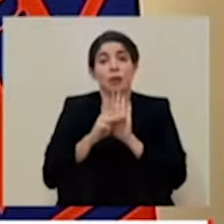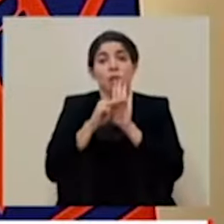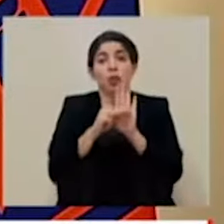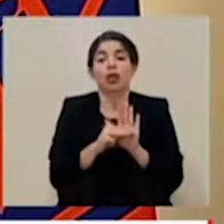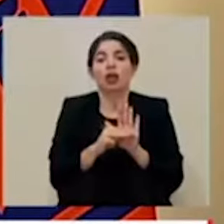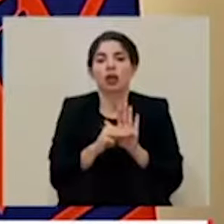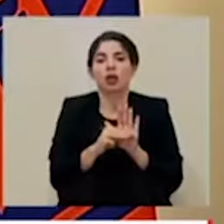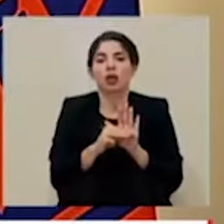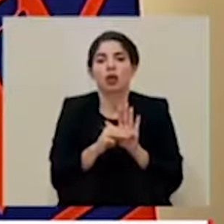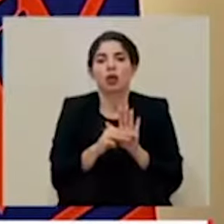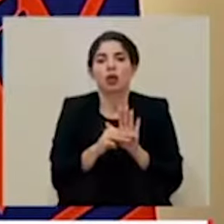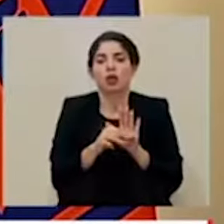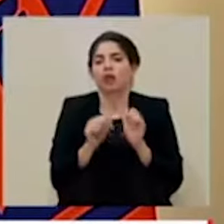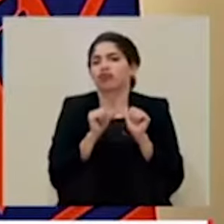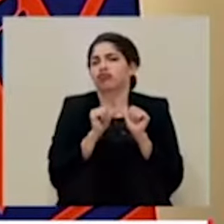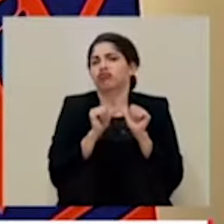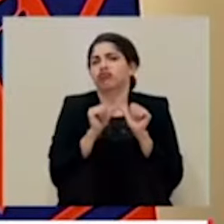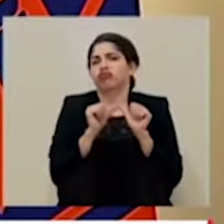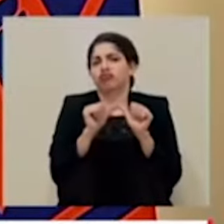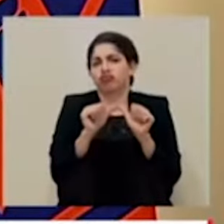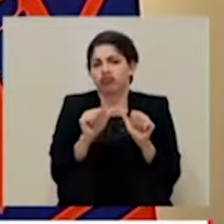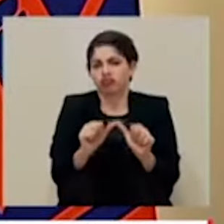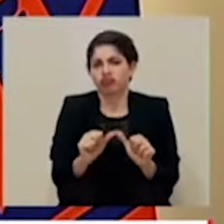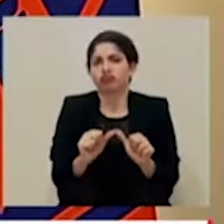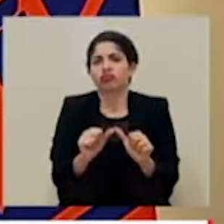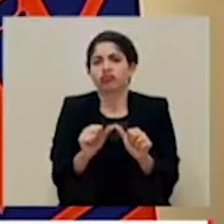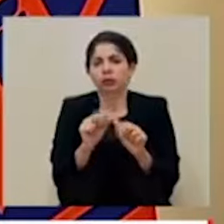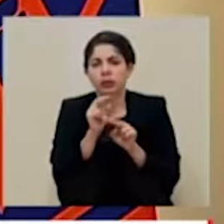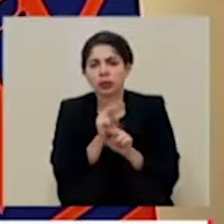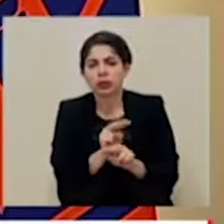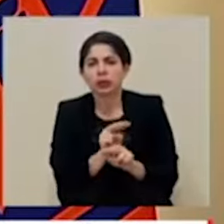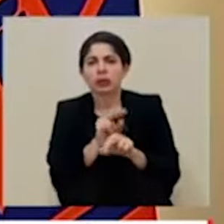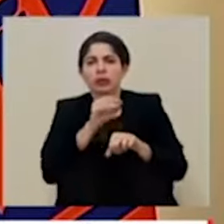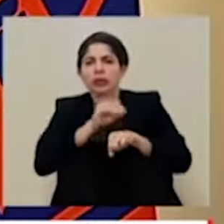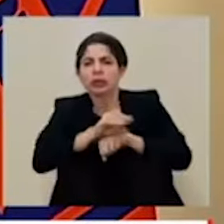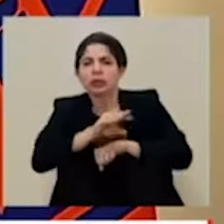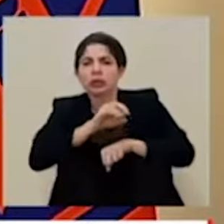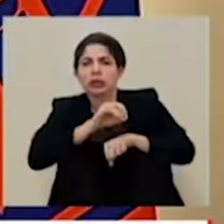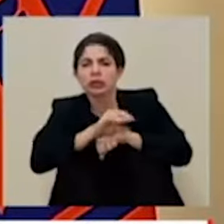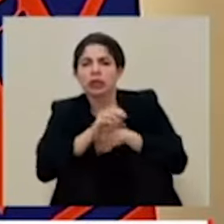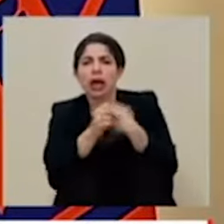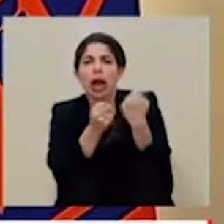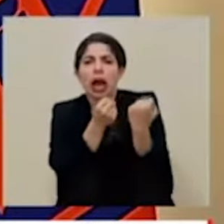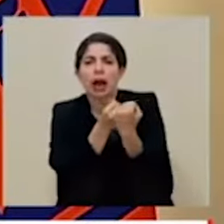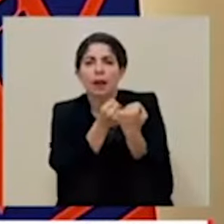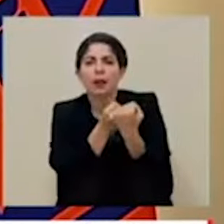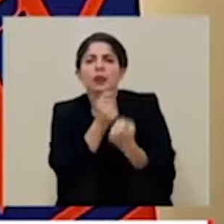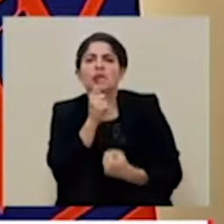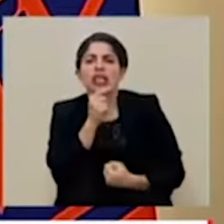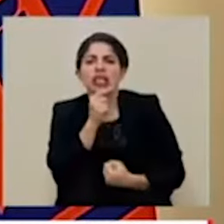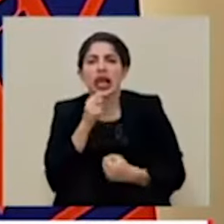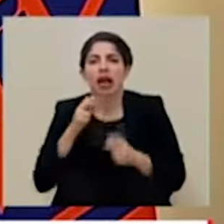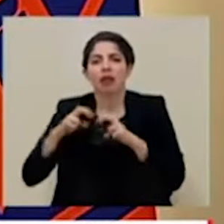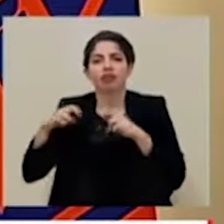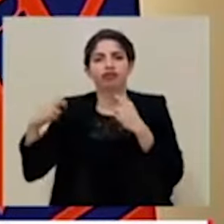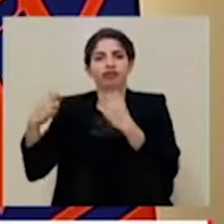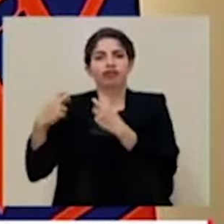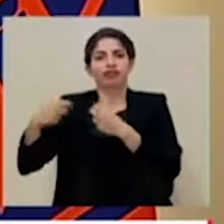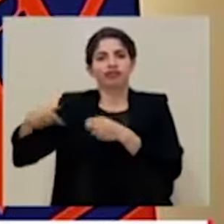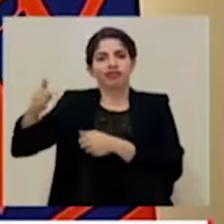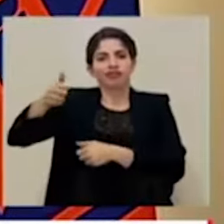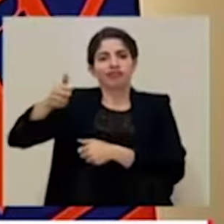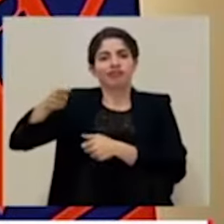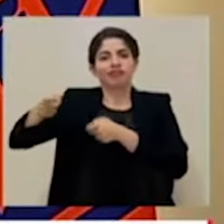forma permanente con el seguimiento, la asesoría y el apoyo de la mesa de gestión